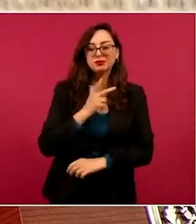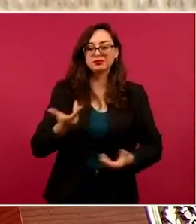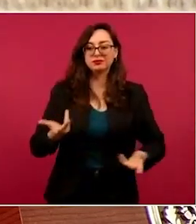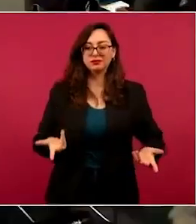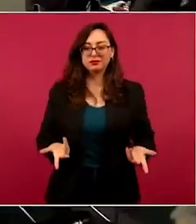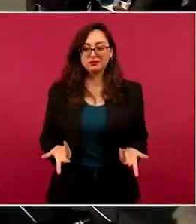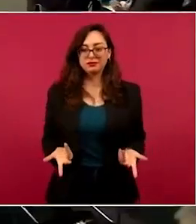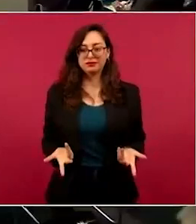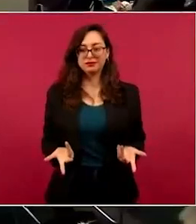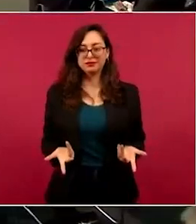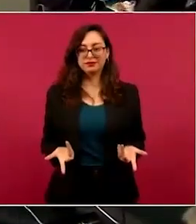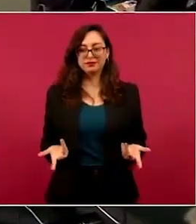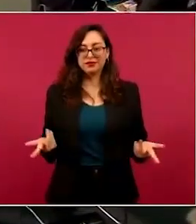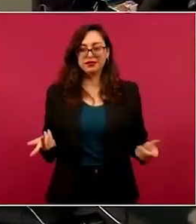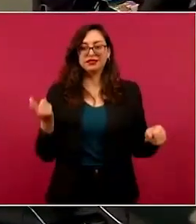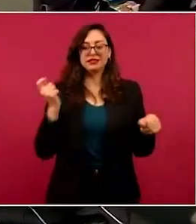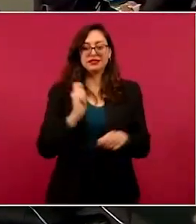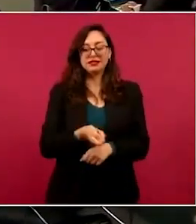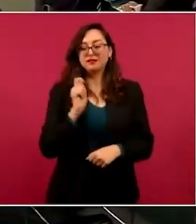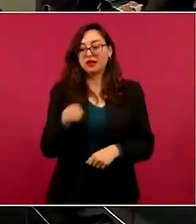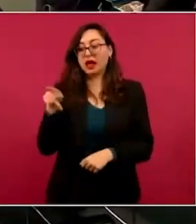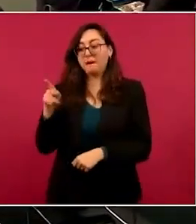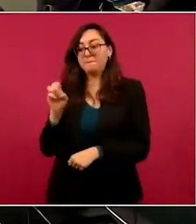Imagínense, se llevaron toda la información